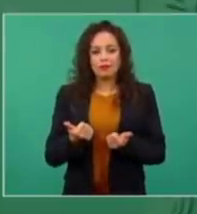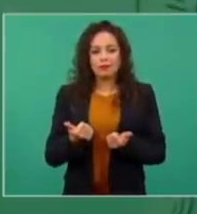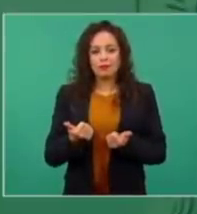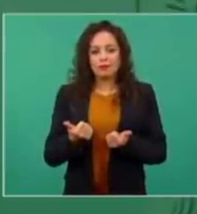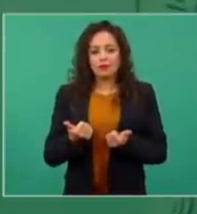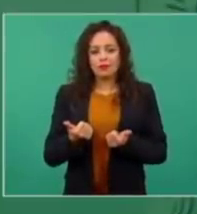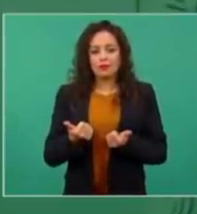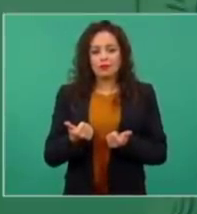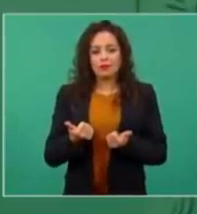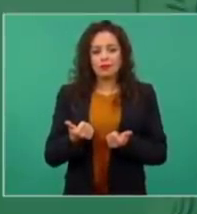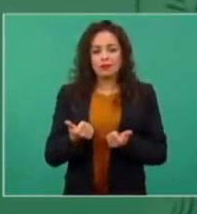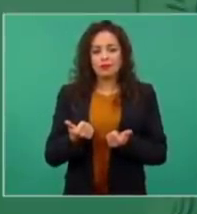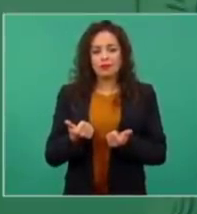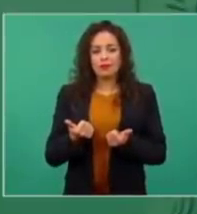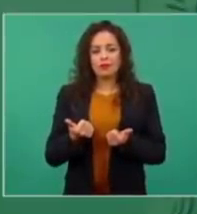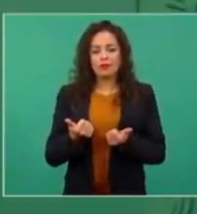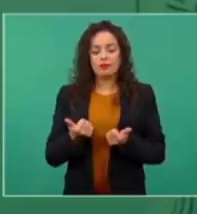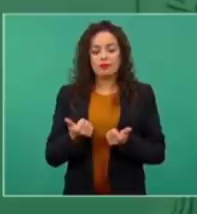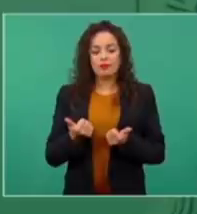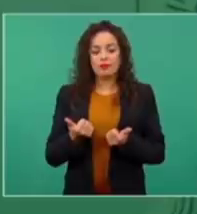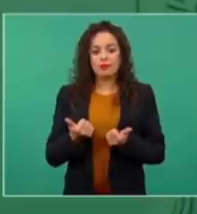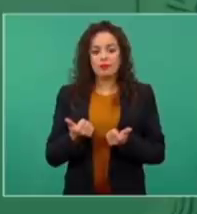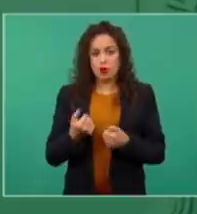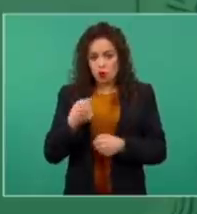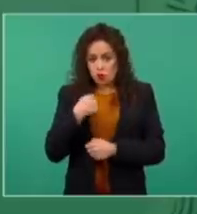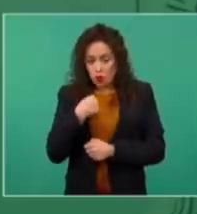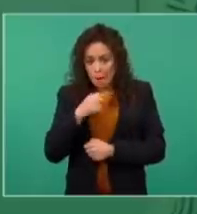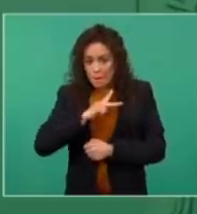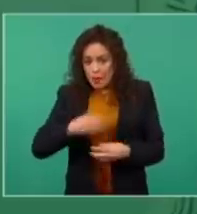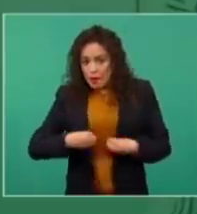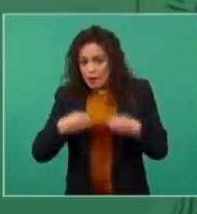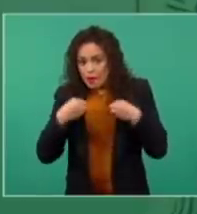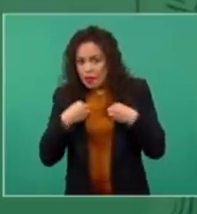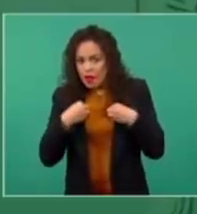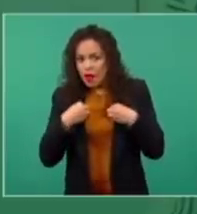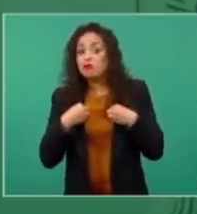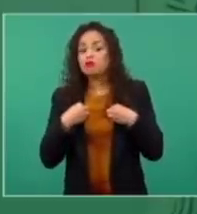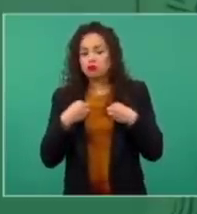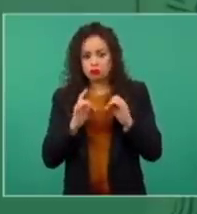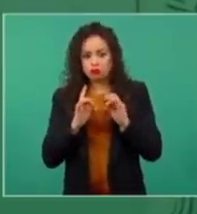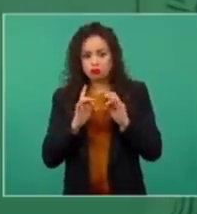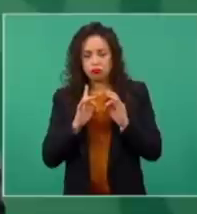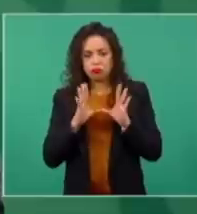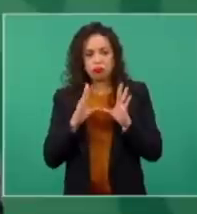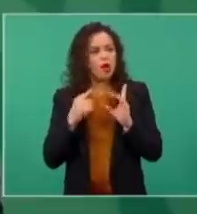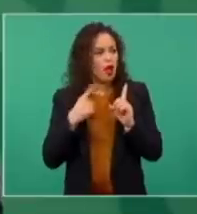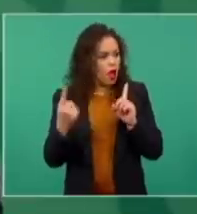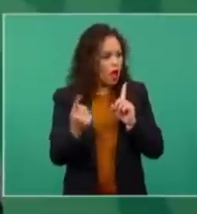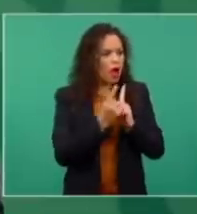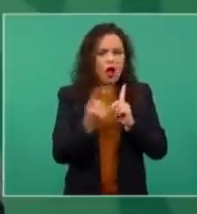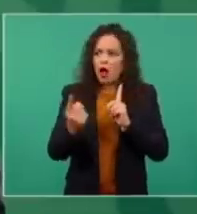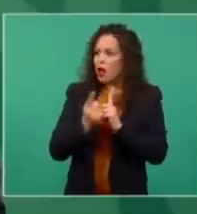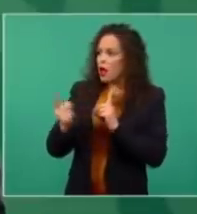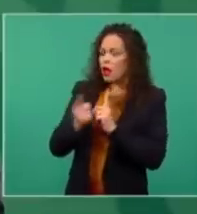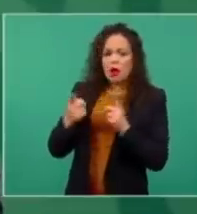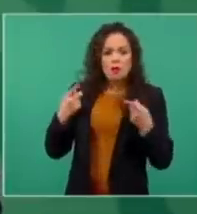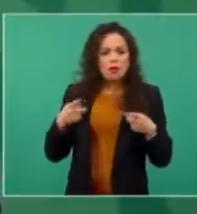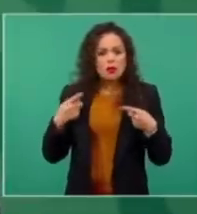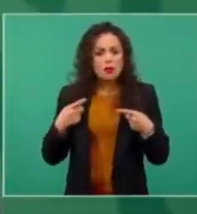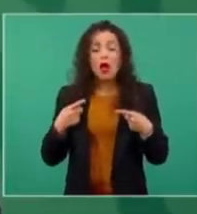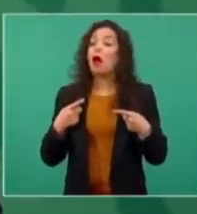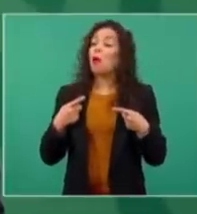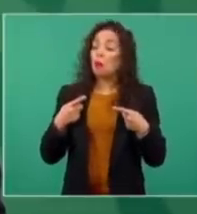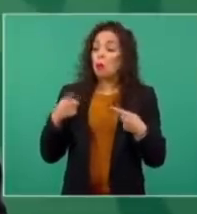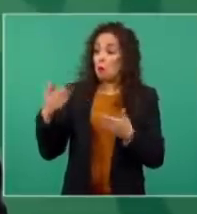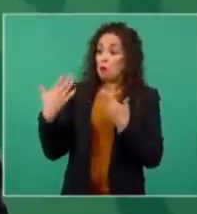Yo me he topado en la vida así, en la vida pública, con gente que sabe decir no.